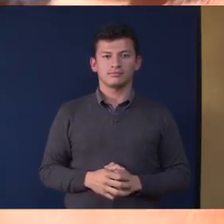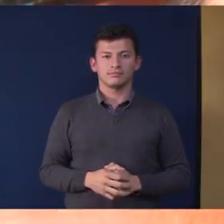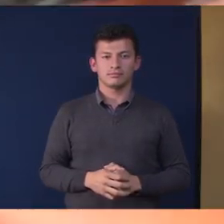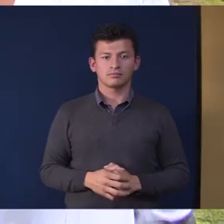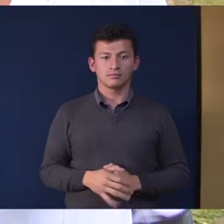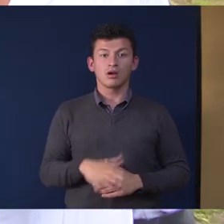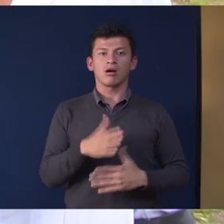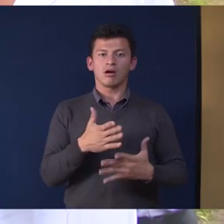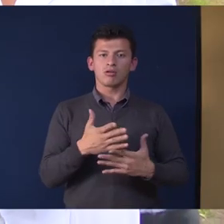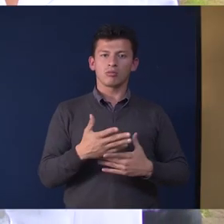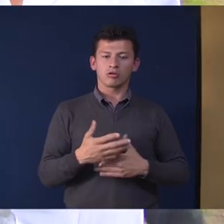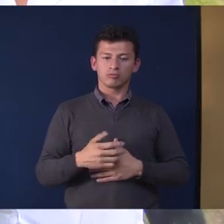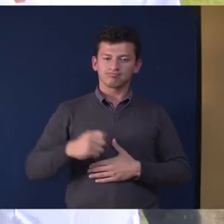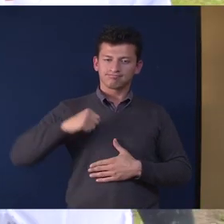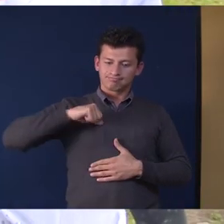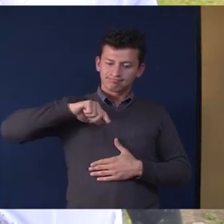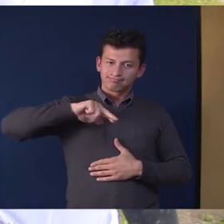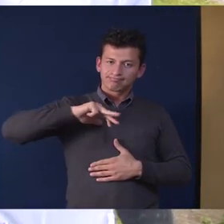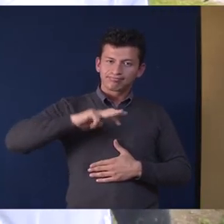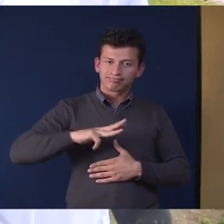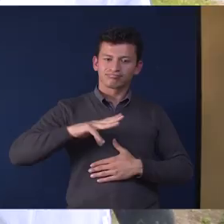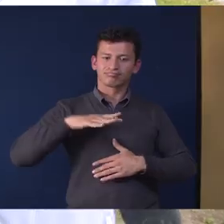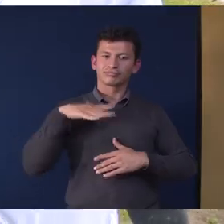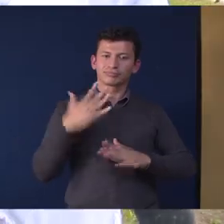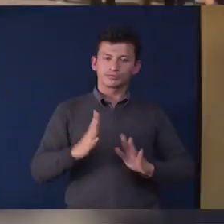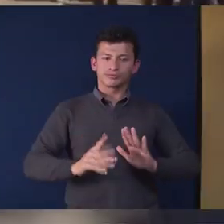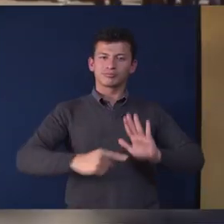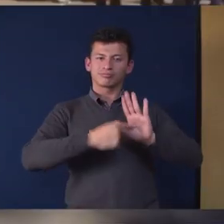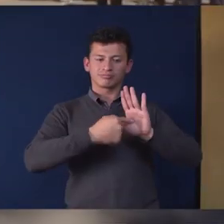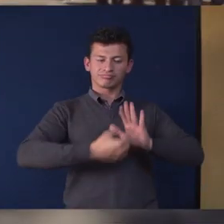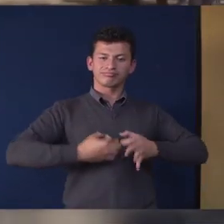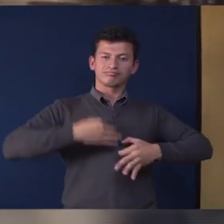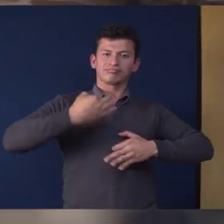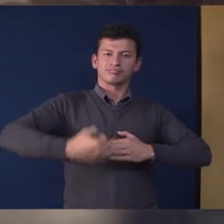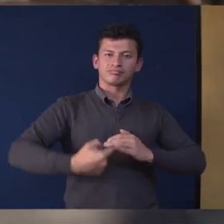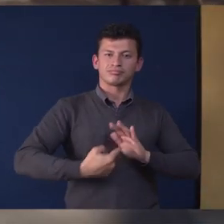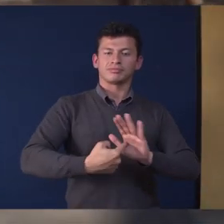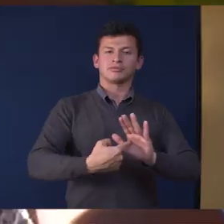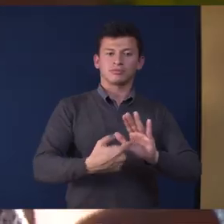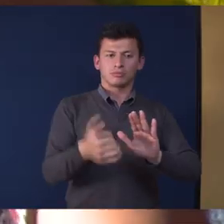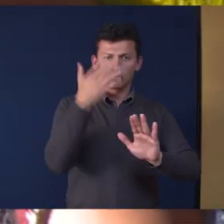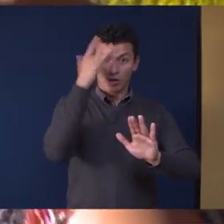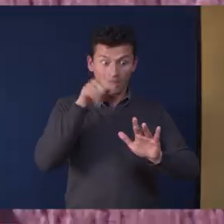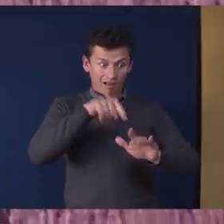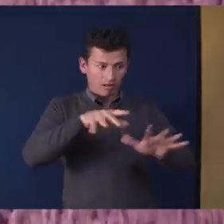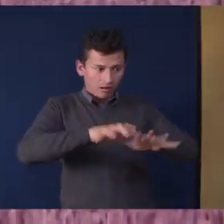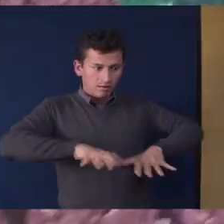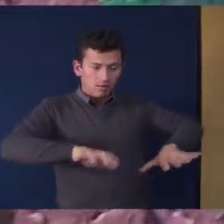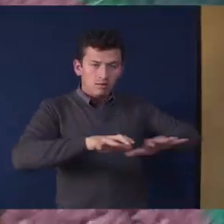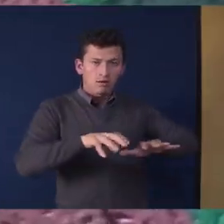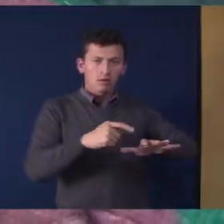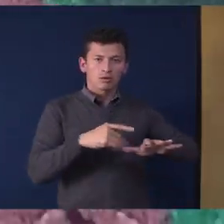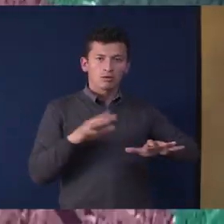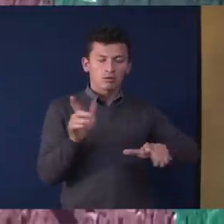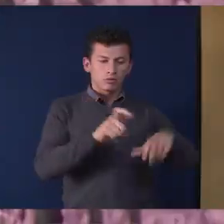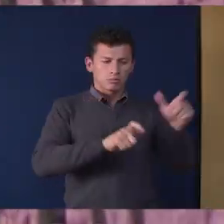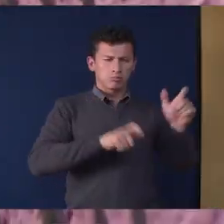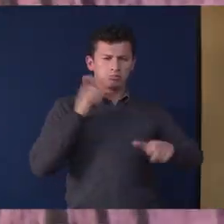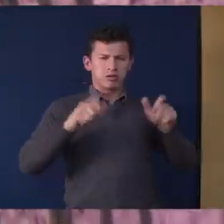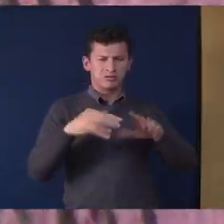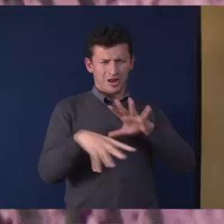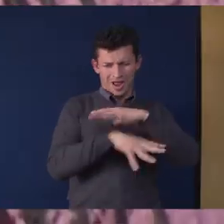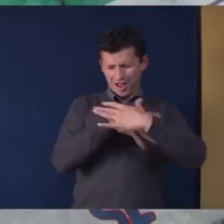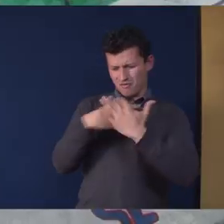Y es por el bienestar, la presentación, porque con actitudes como estas tenemos que levantar como ese